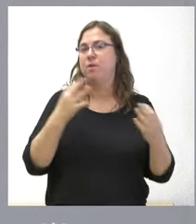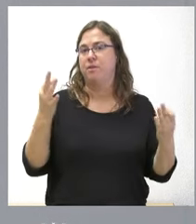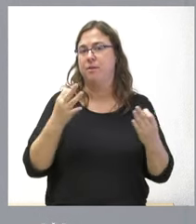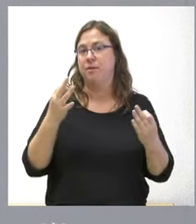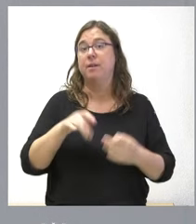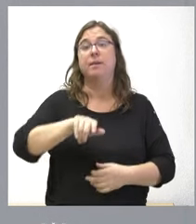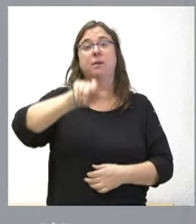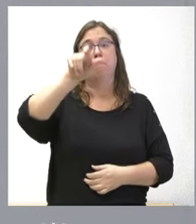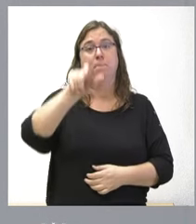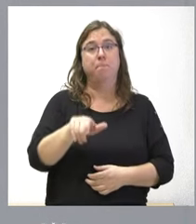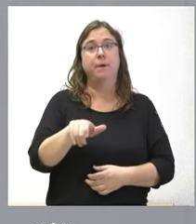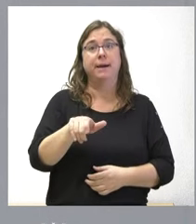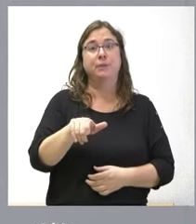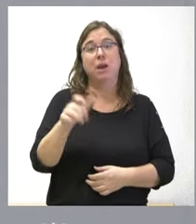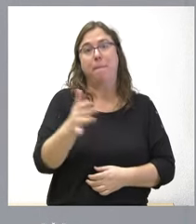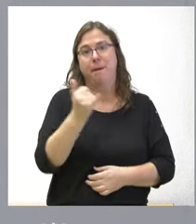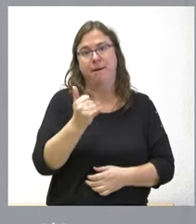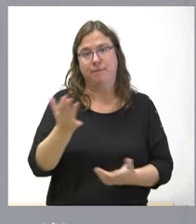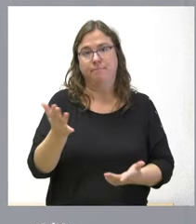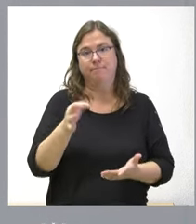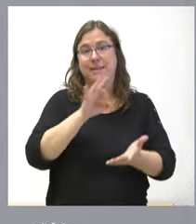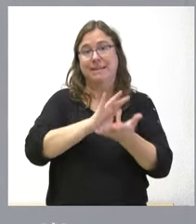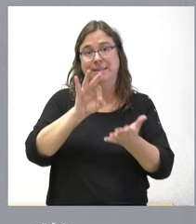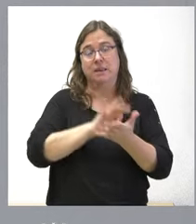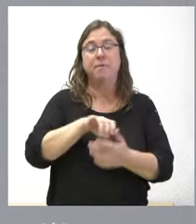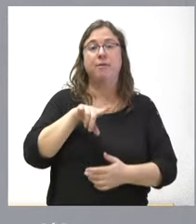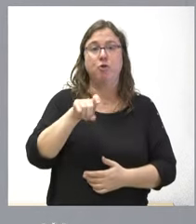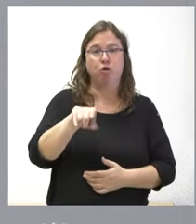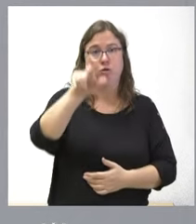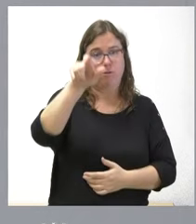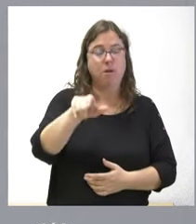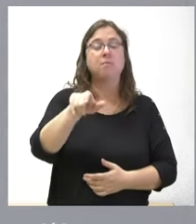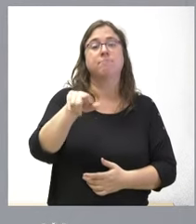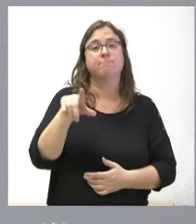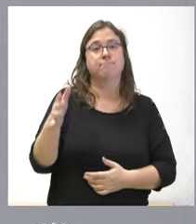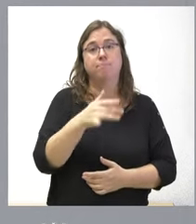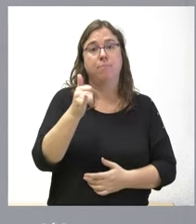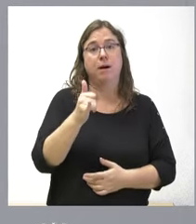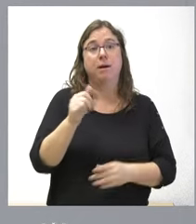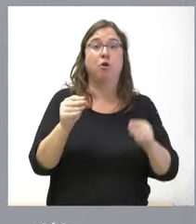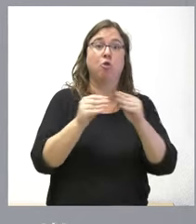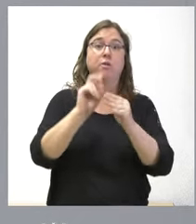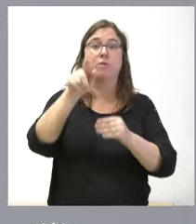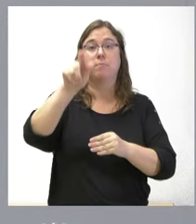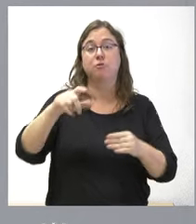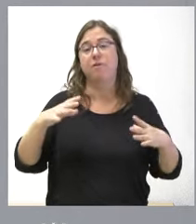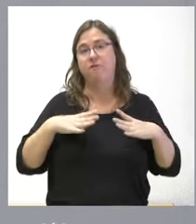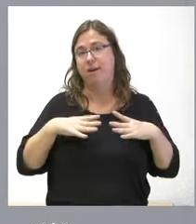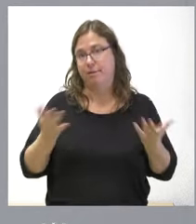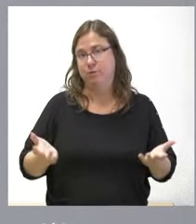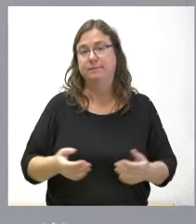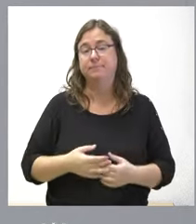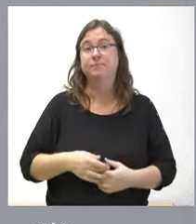hay una persona de baja en ese servicio de oncología y que además otra está de vacaciones La